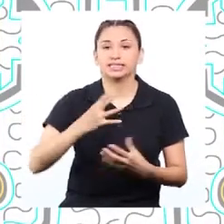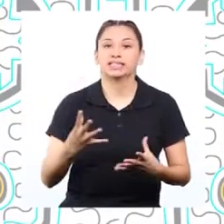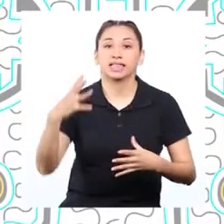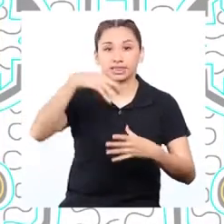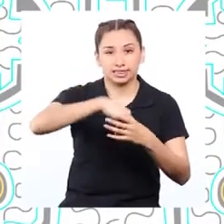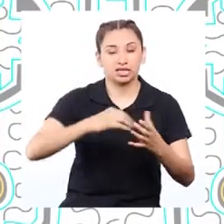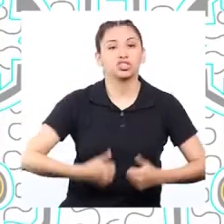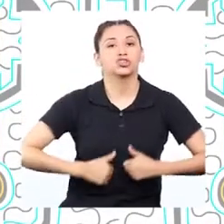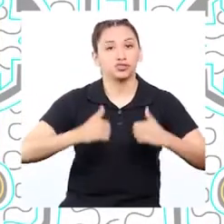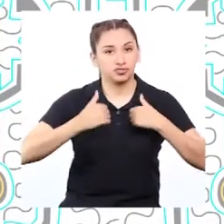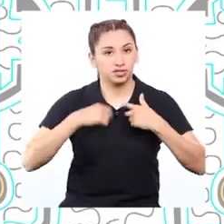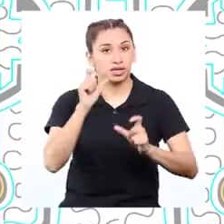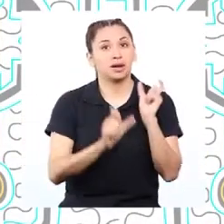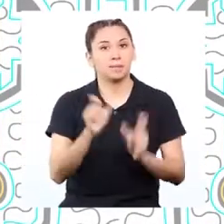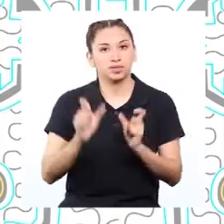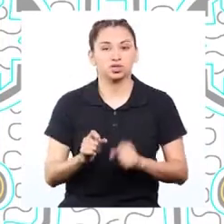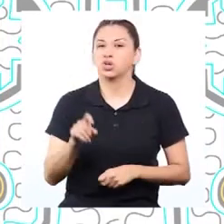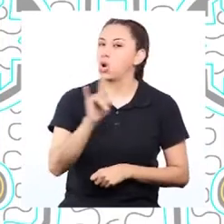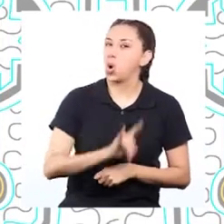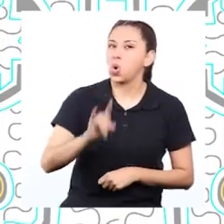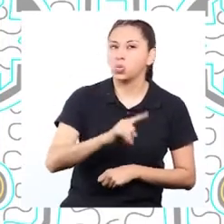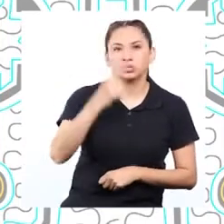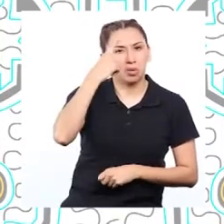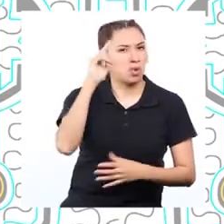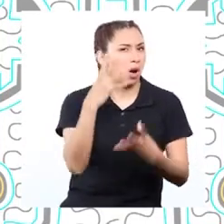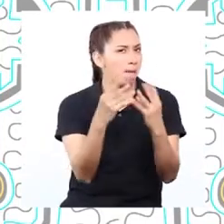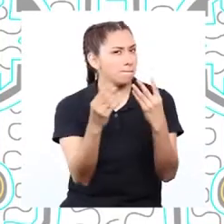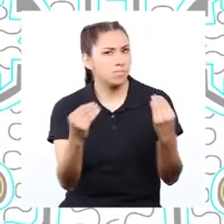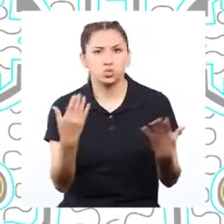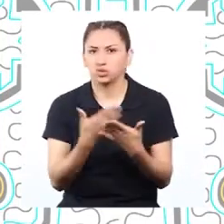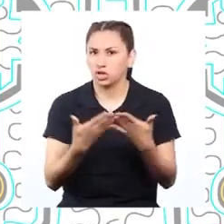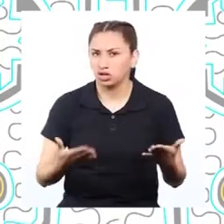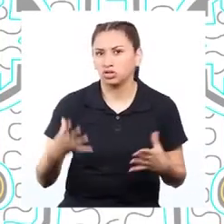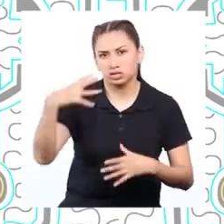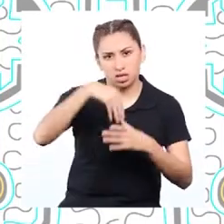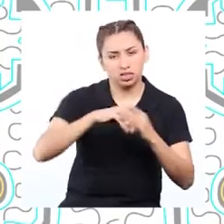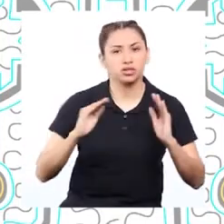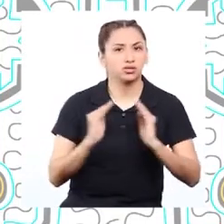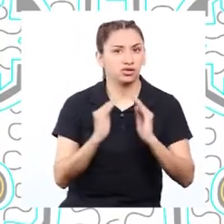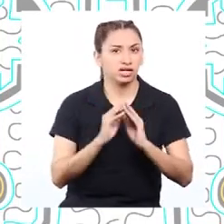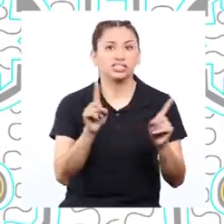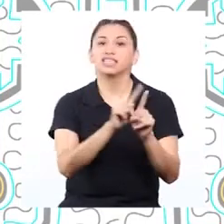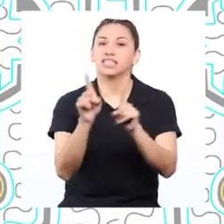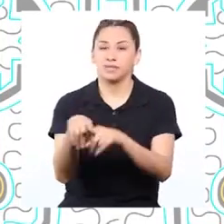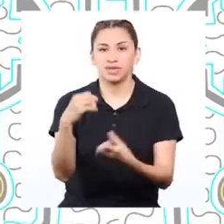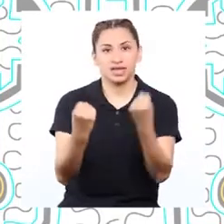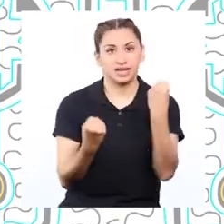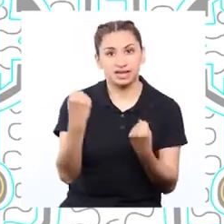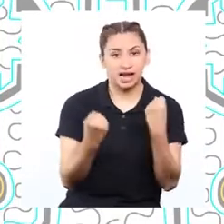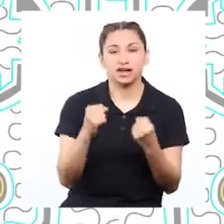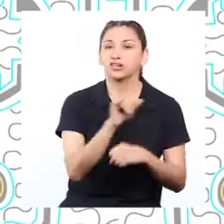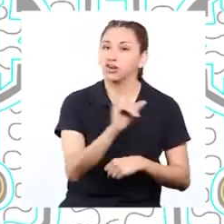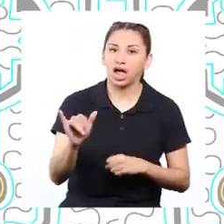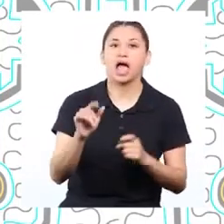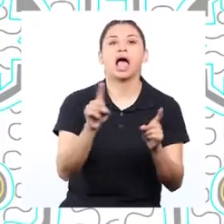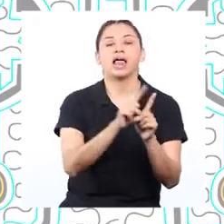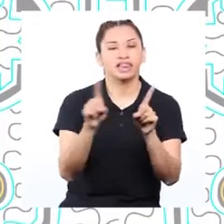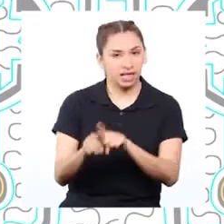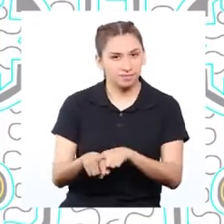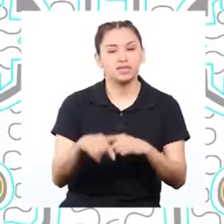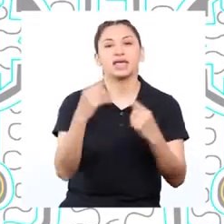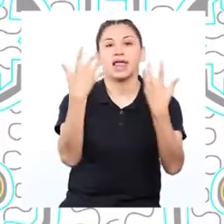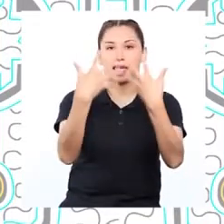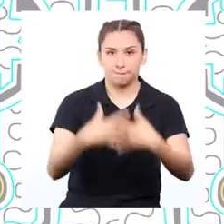parte de la vida de los seres humanos. Los usamos para muchas actividades en las casas, pero también en los transportes y las industrias.